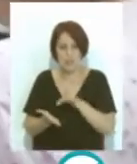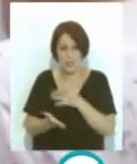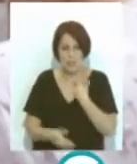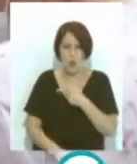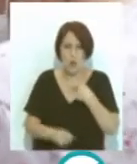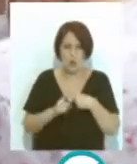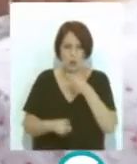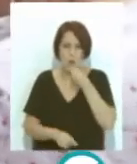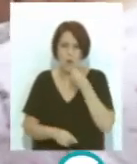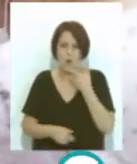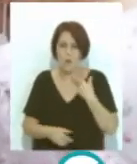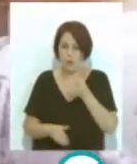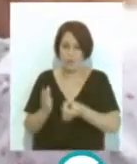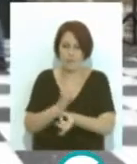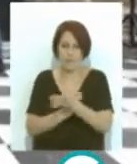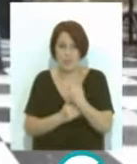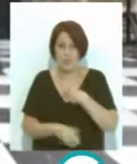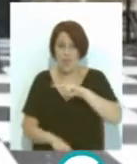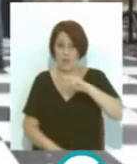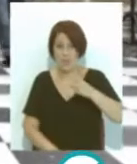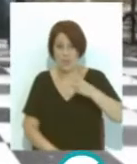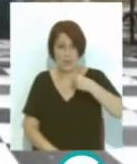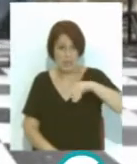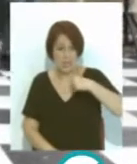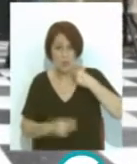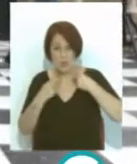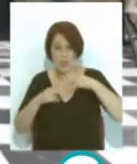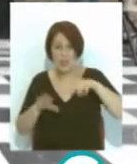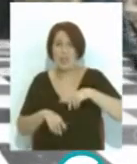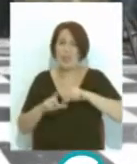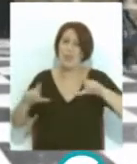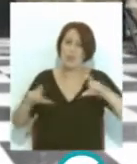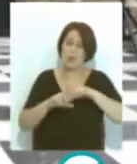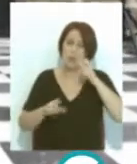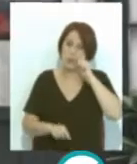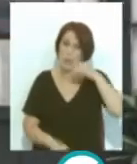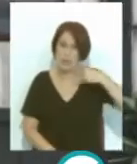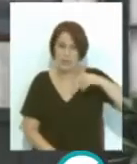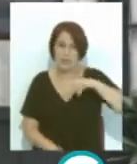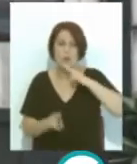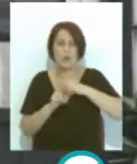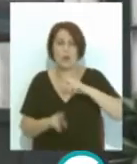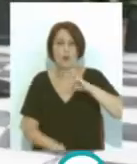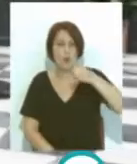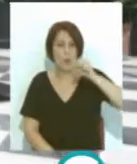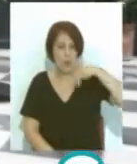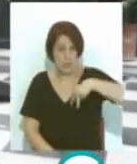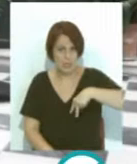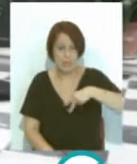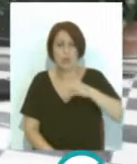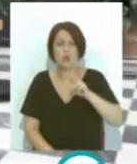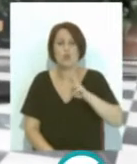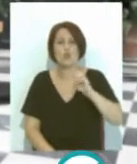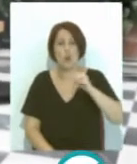durante su presentación el vicepresidente de la diputación de Cádiz y presidente del patronato de turismo José María Román ha destacado la oportunidad que